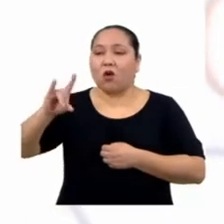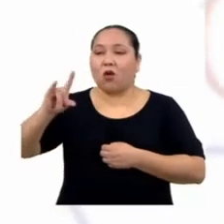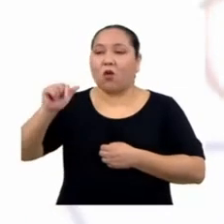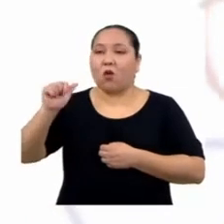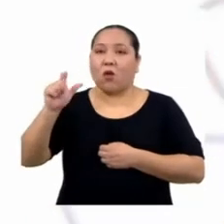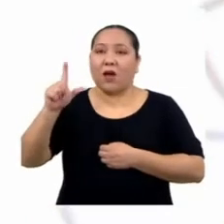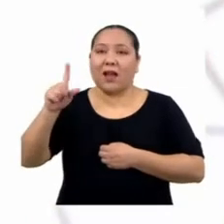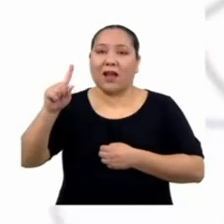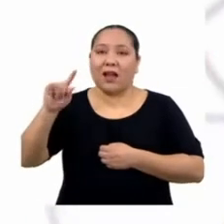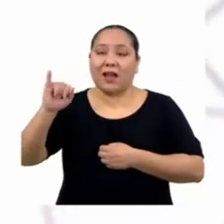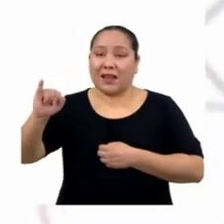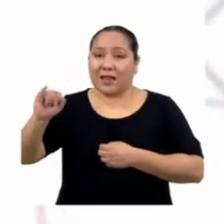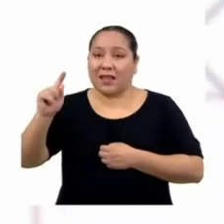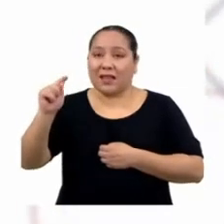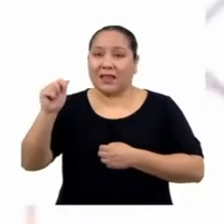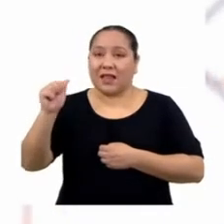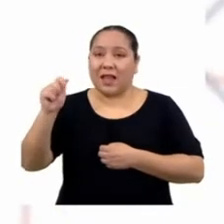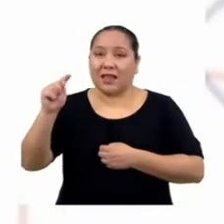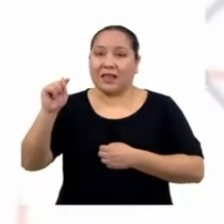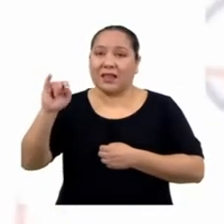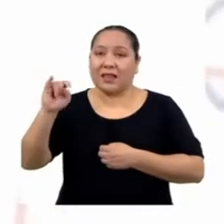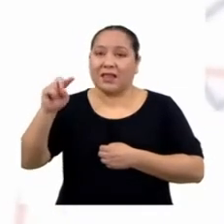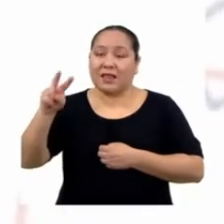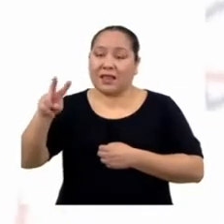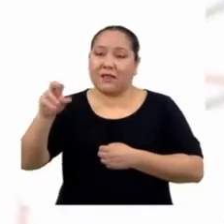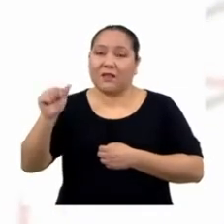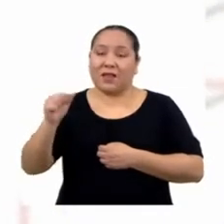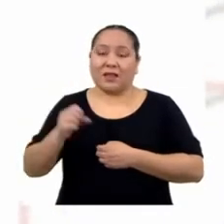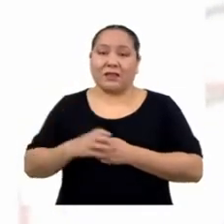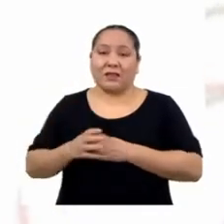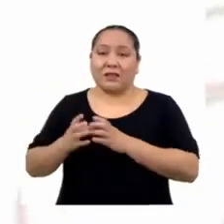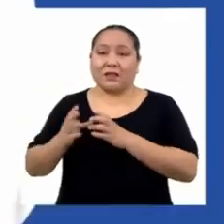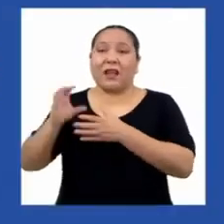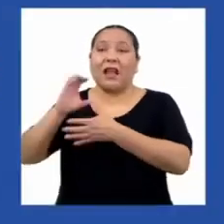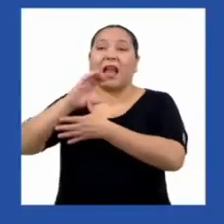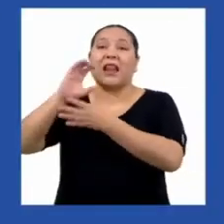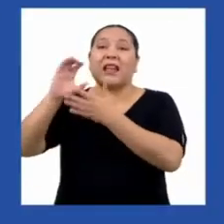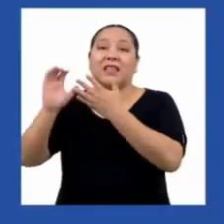cualidades. Pueden ser ordinales o nominales.